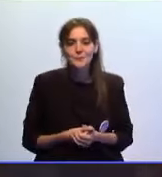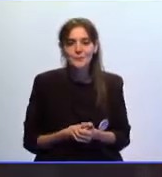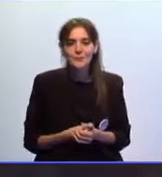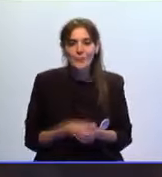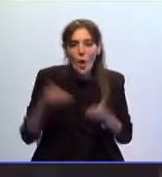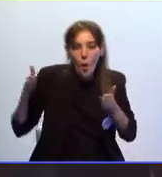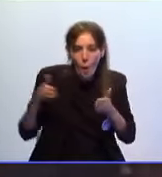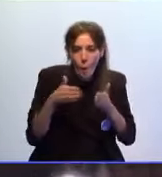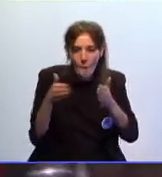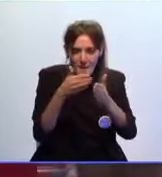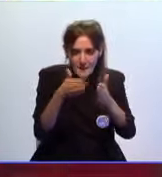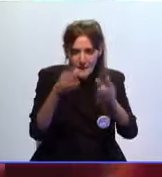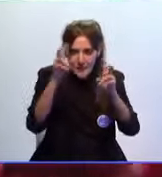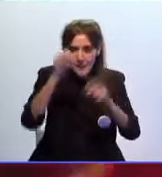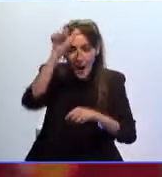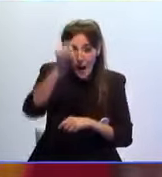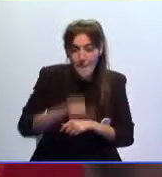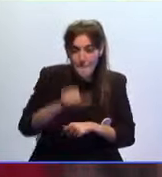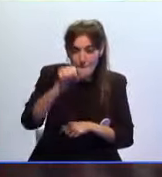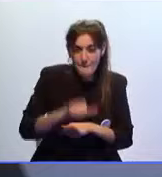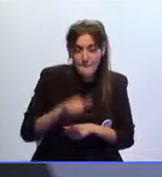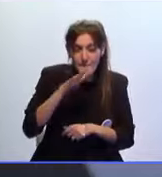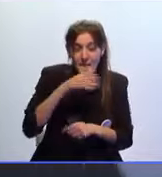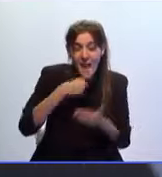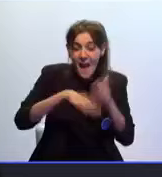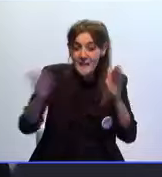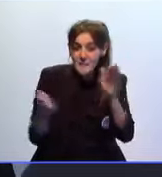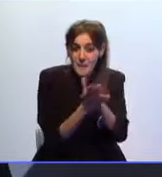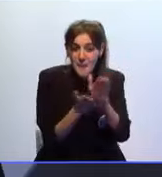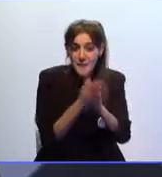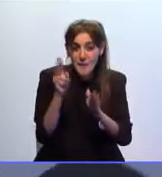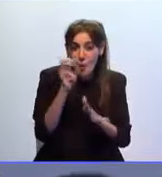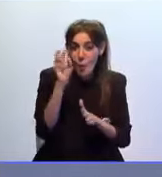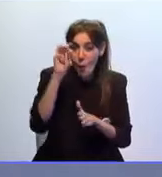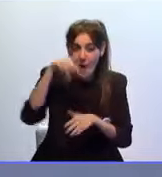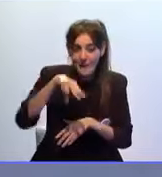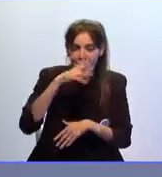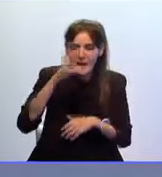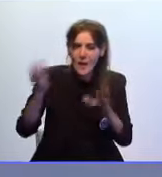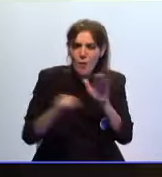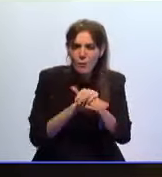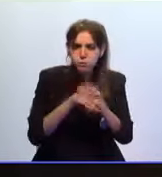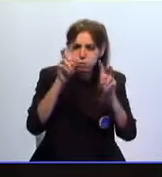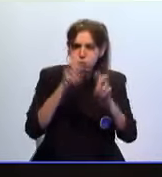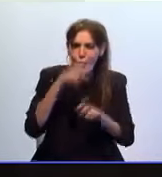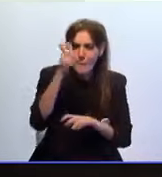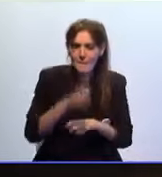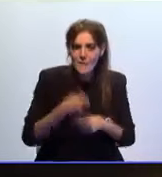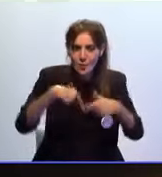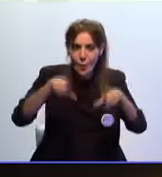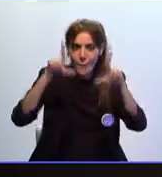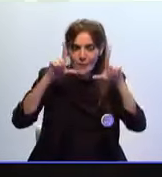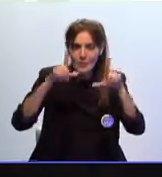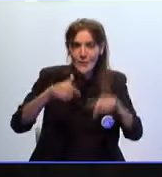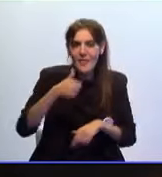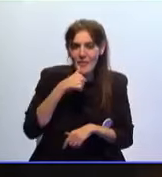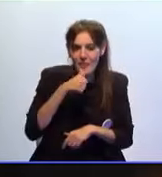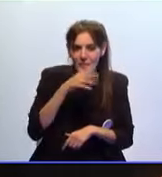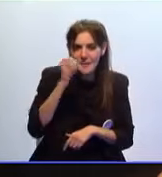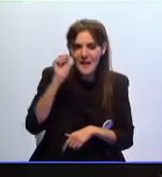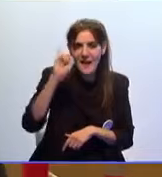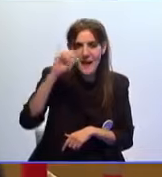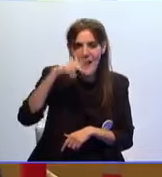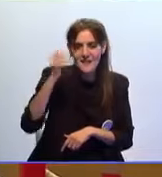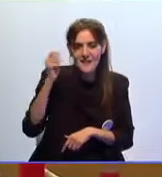un pasaje inspirado en la película americana Expediente Warren que además cuenta con la incorporación de un personaje de terror ceutí como es Aisha